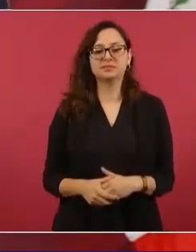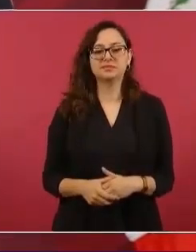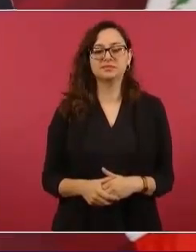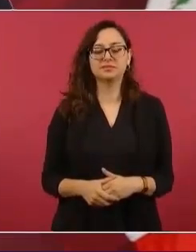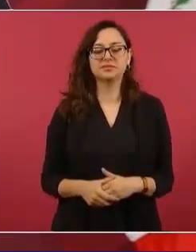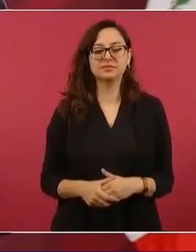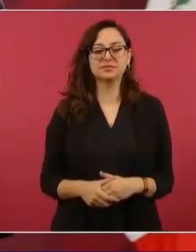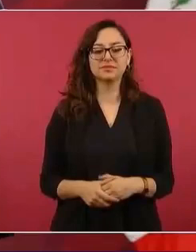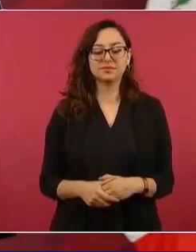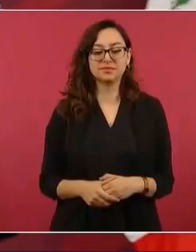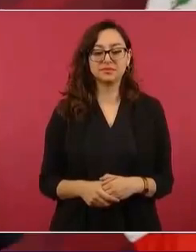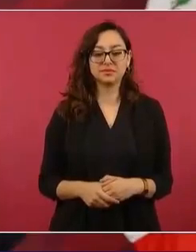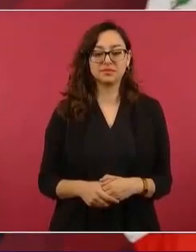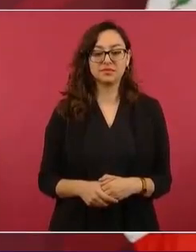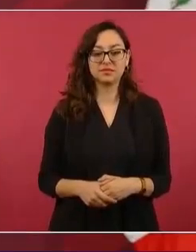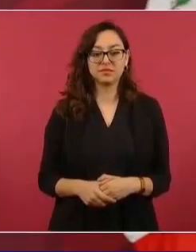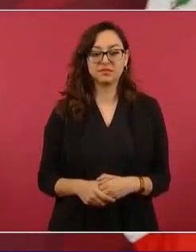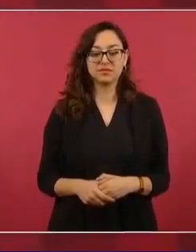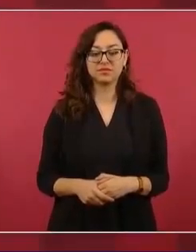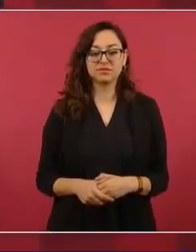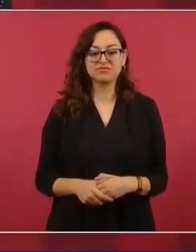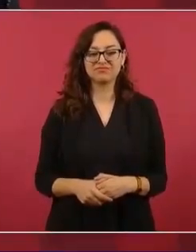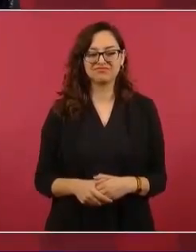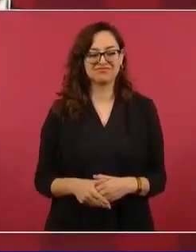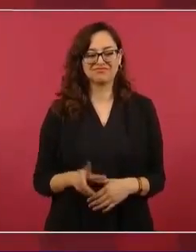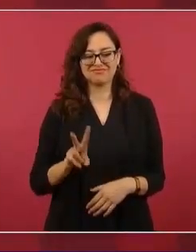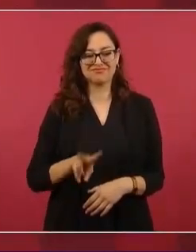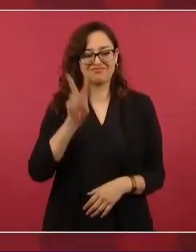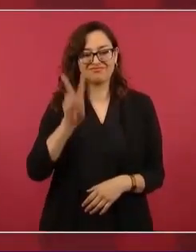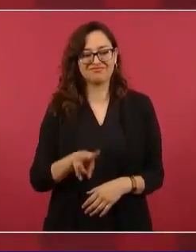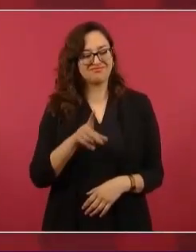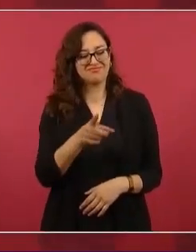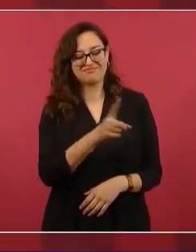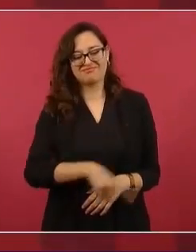pues lo abominable